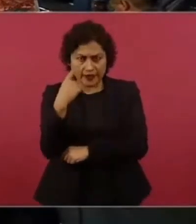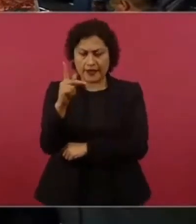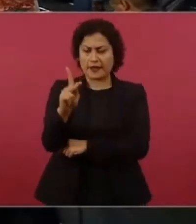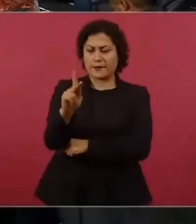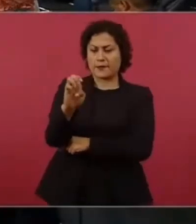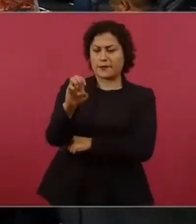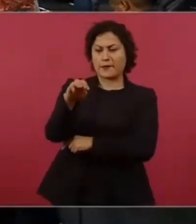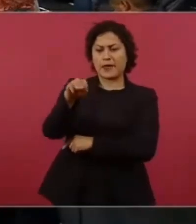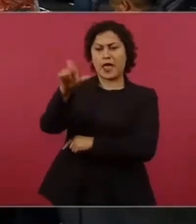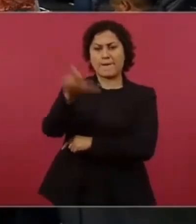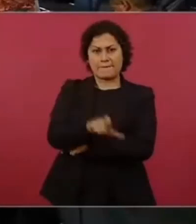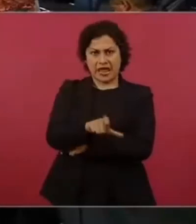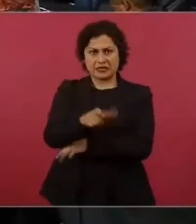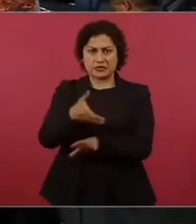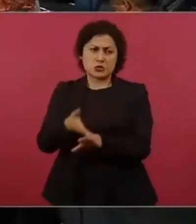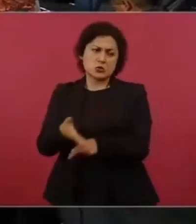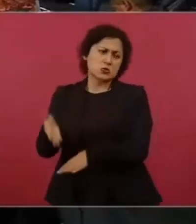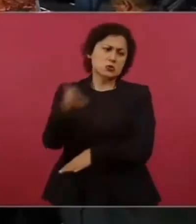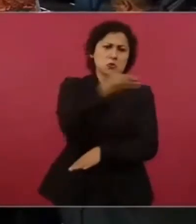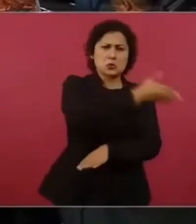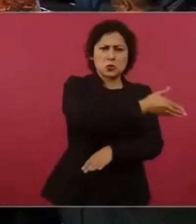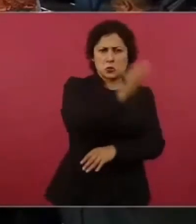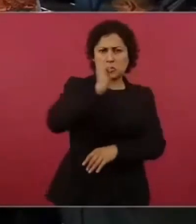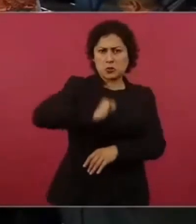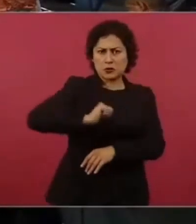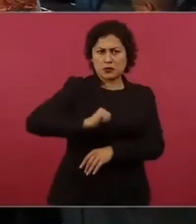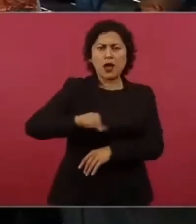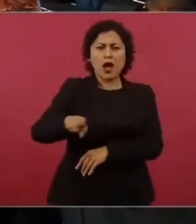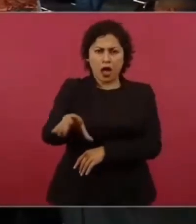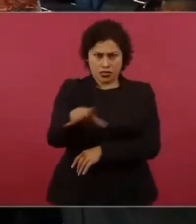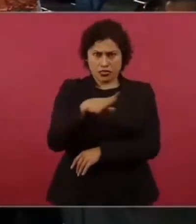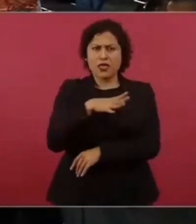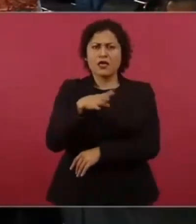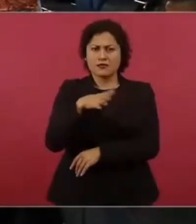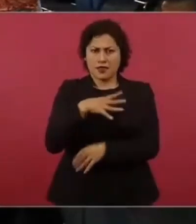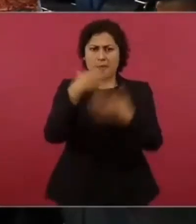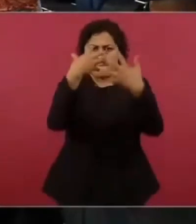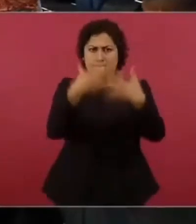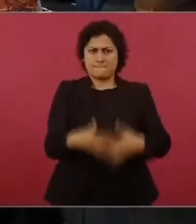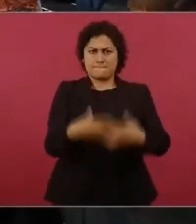plataformas de perforación.